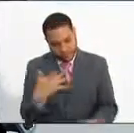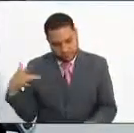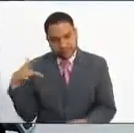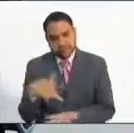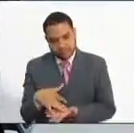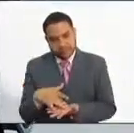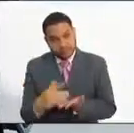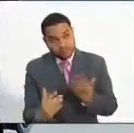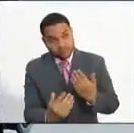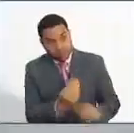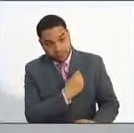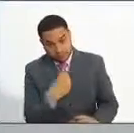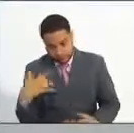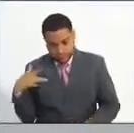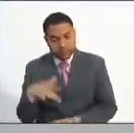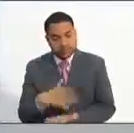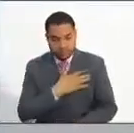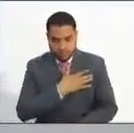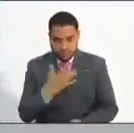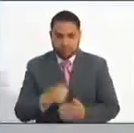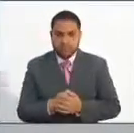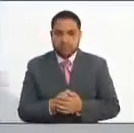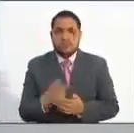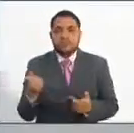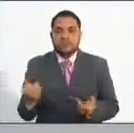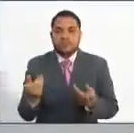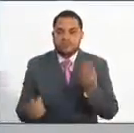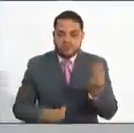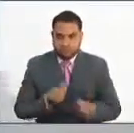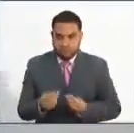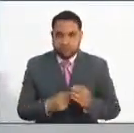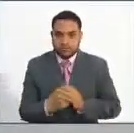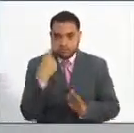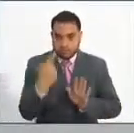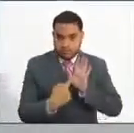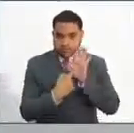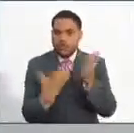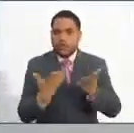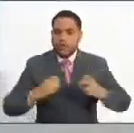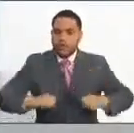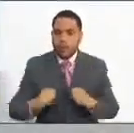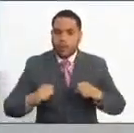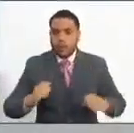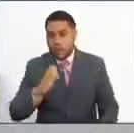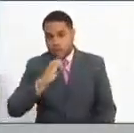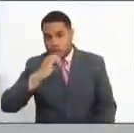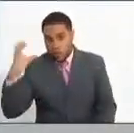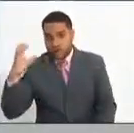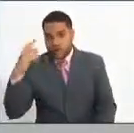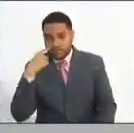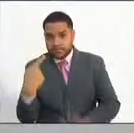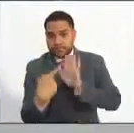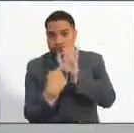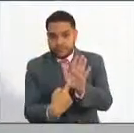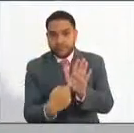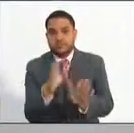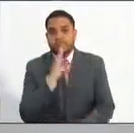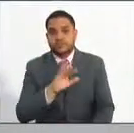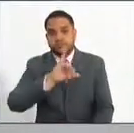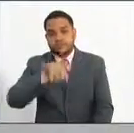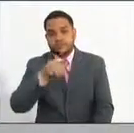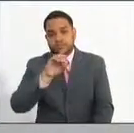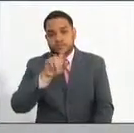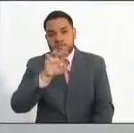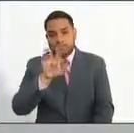Nacional del Servicio Civil. Muy bien, y vamos en este punto directo al occidente de Bogotá, donde establecemos contacto con el doctor José Lías Acosta